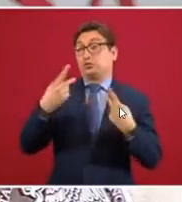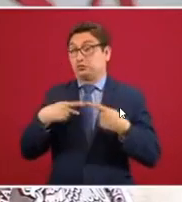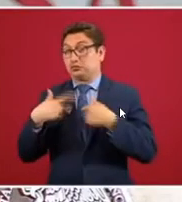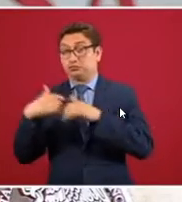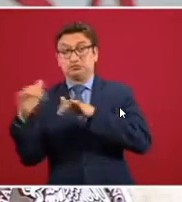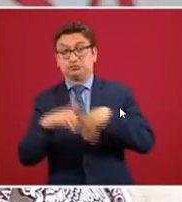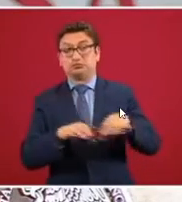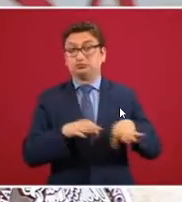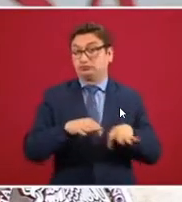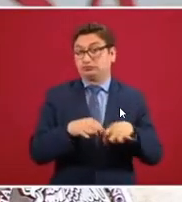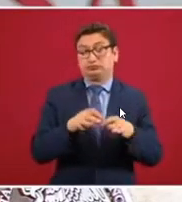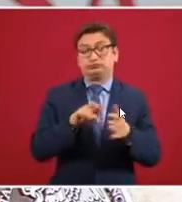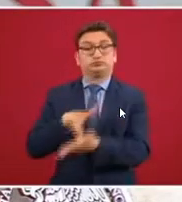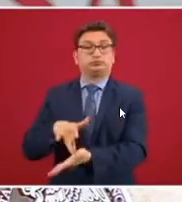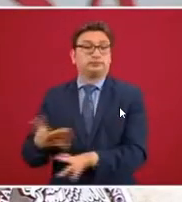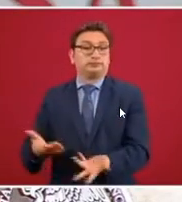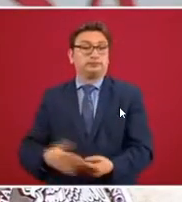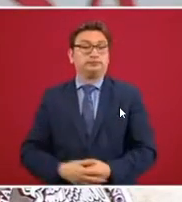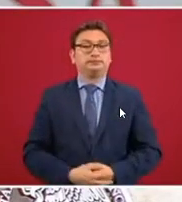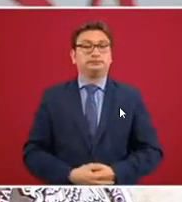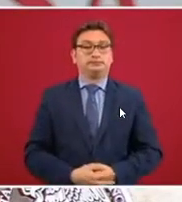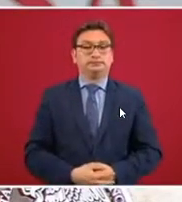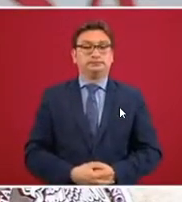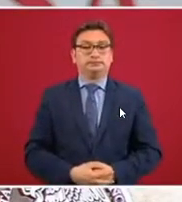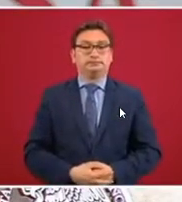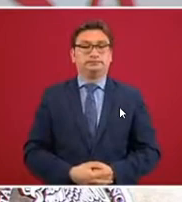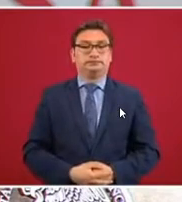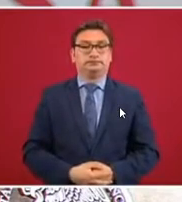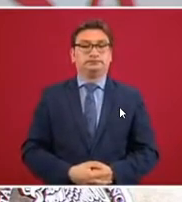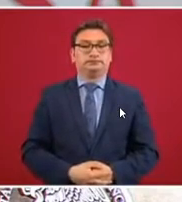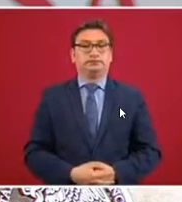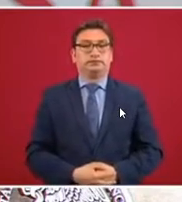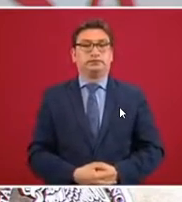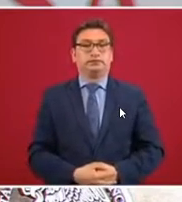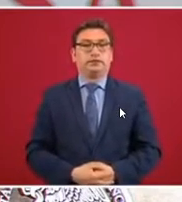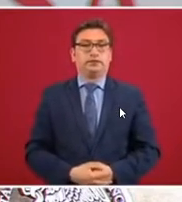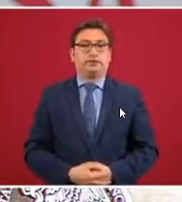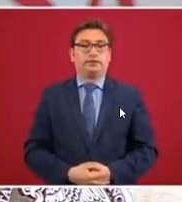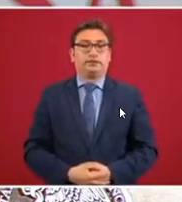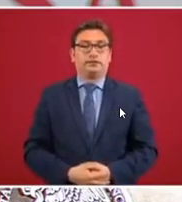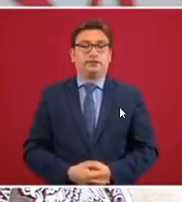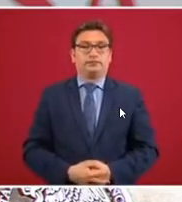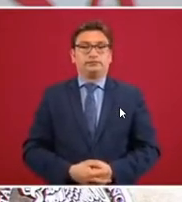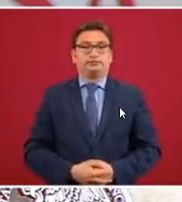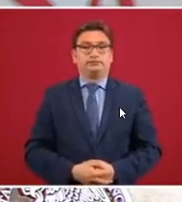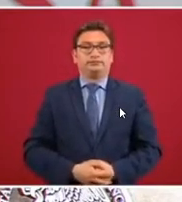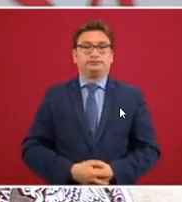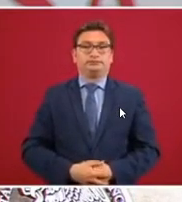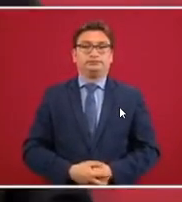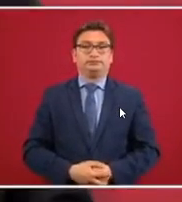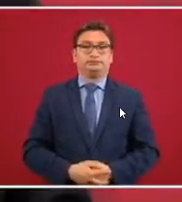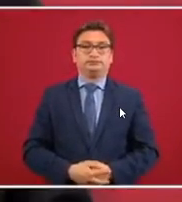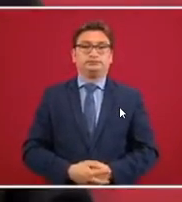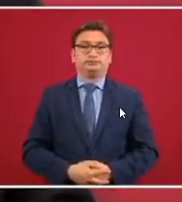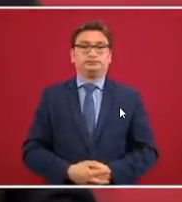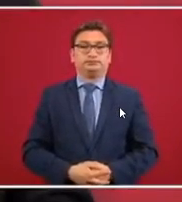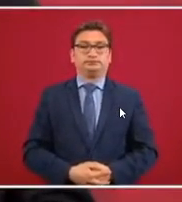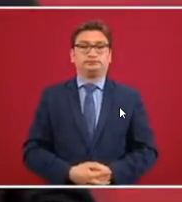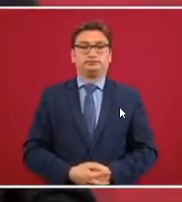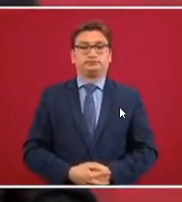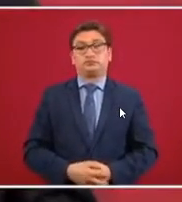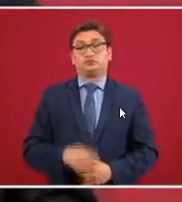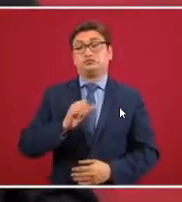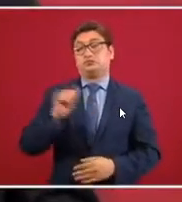a otros compañeros,